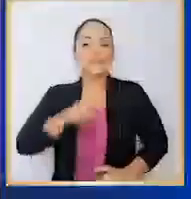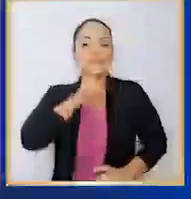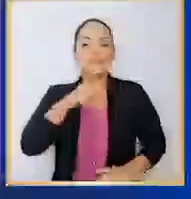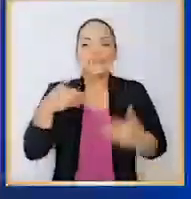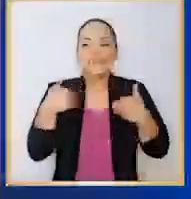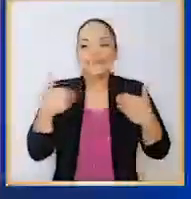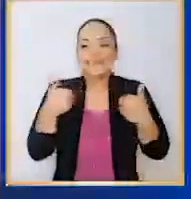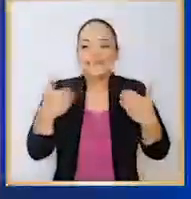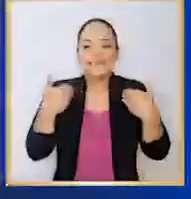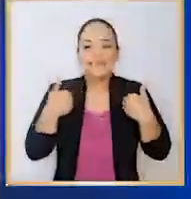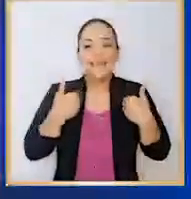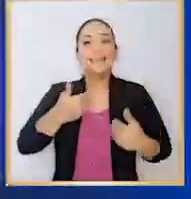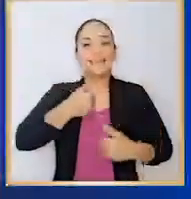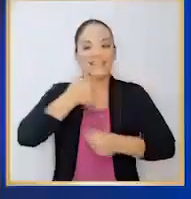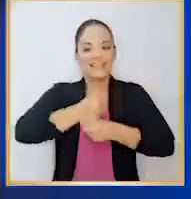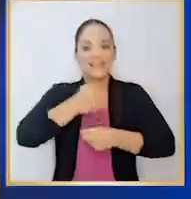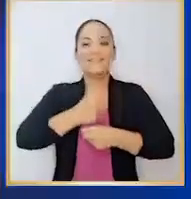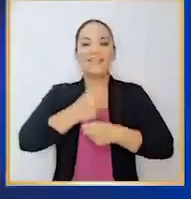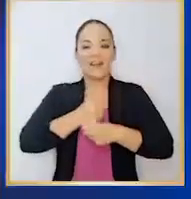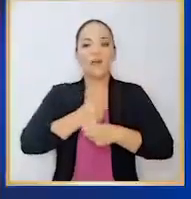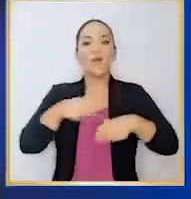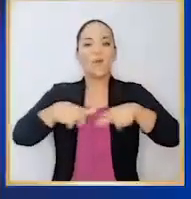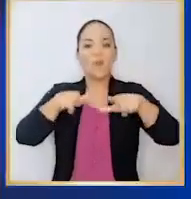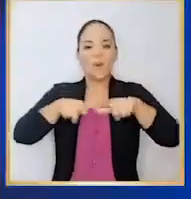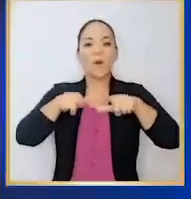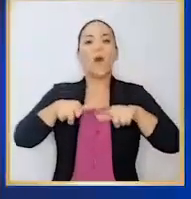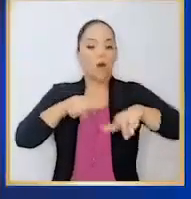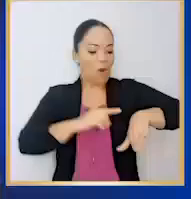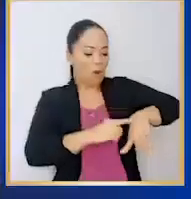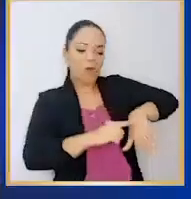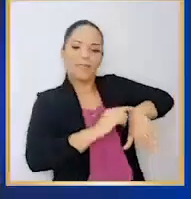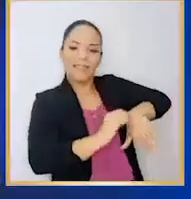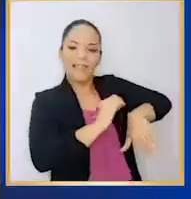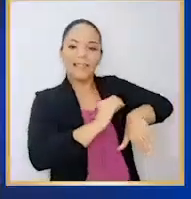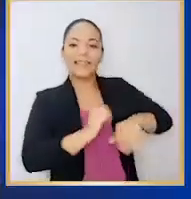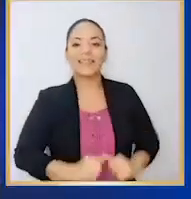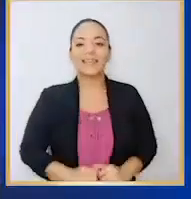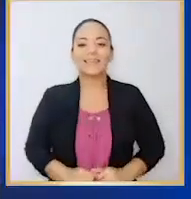Felicidad, una alegría estar con trabajo en la zona de Occidente.